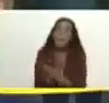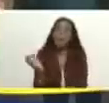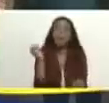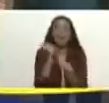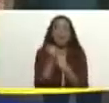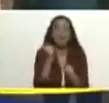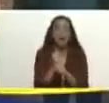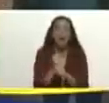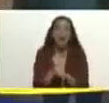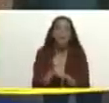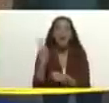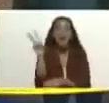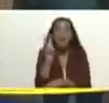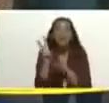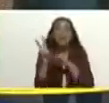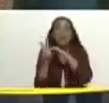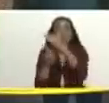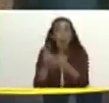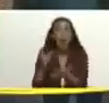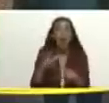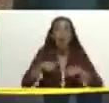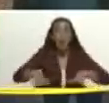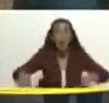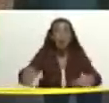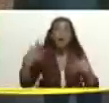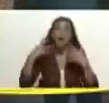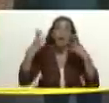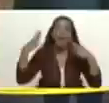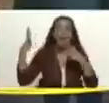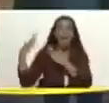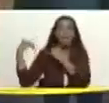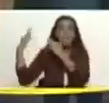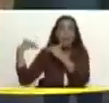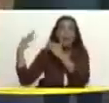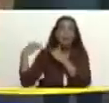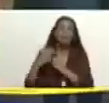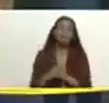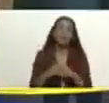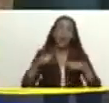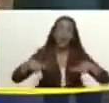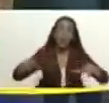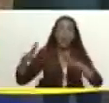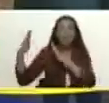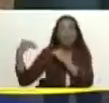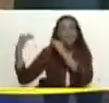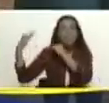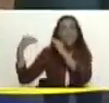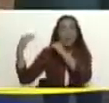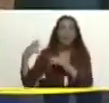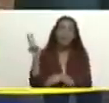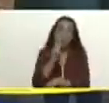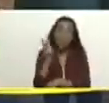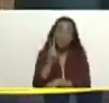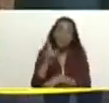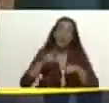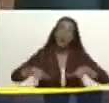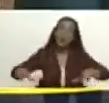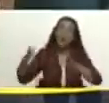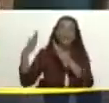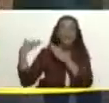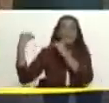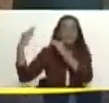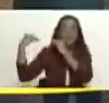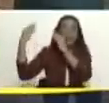para que Venezuela sea territorio de esperanza Cogedes territorio de esperanza y Venezuela territorio de